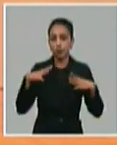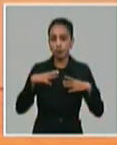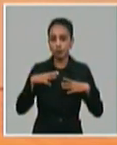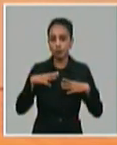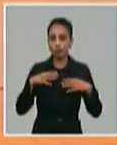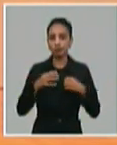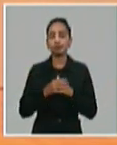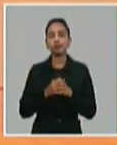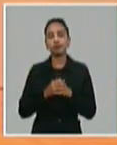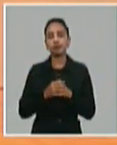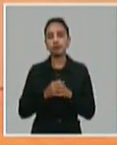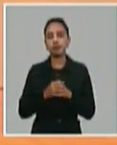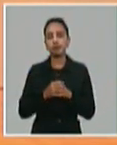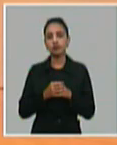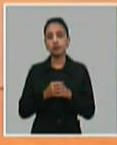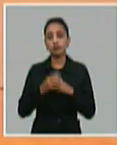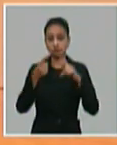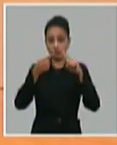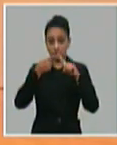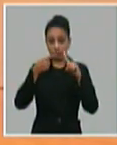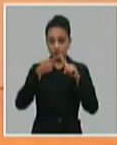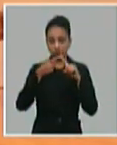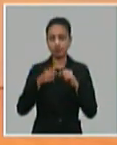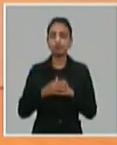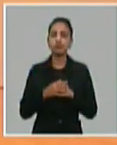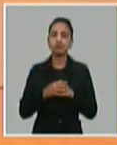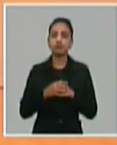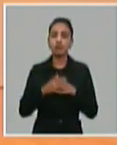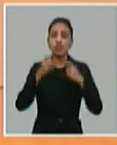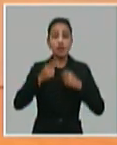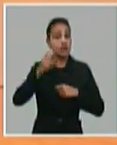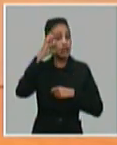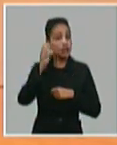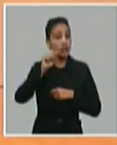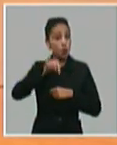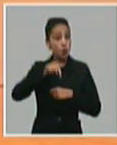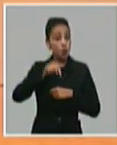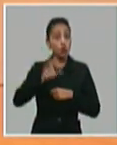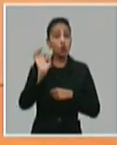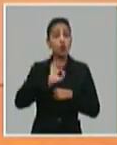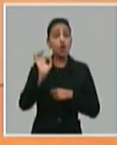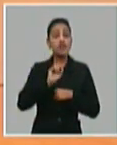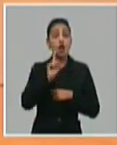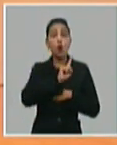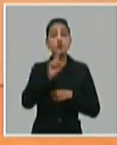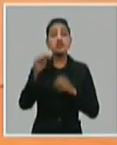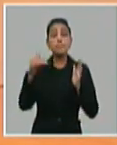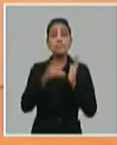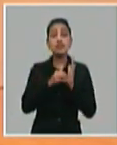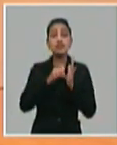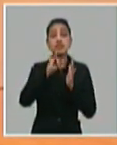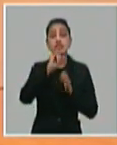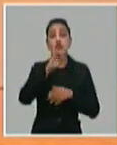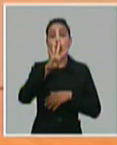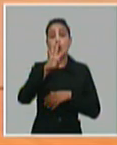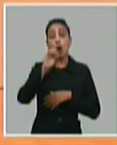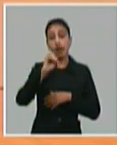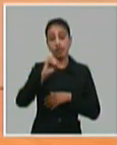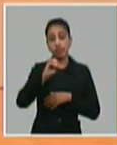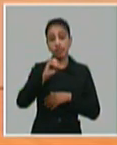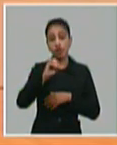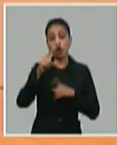alojamiento. Primero, tener claro que hoy, al día de hoy, todavía hay 11.640